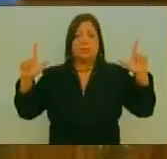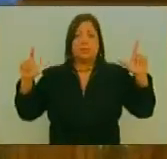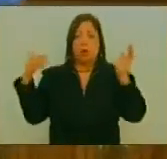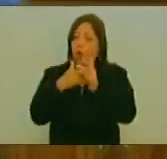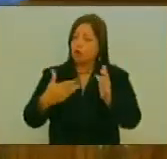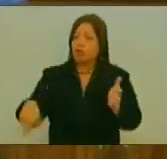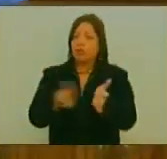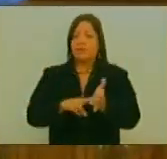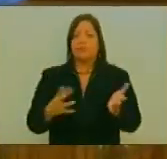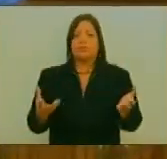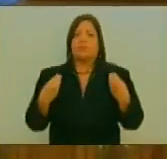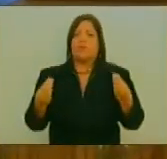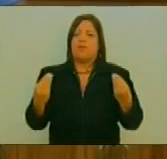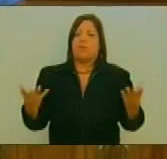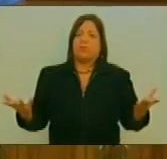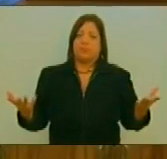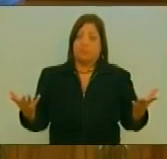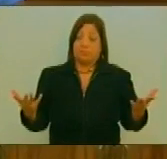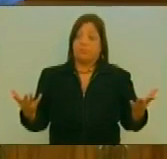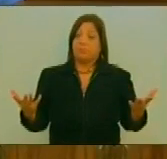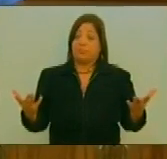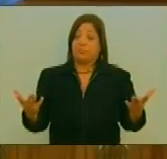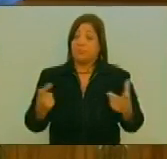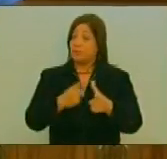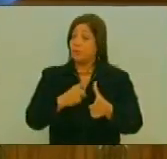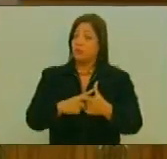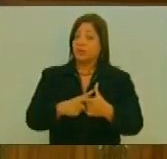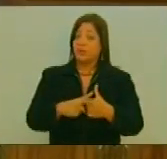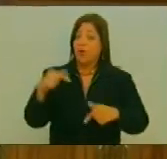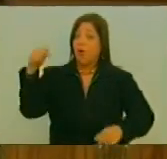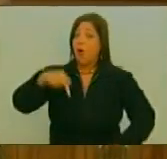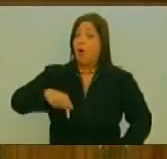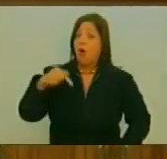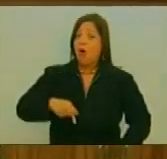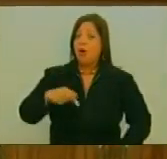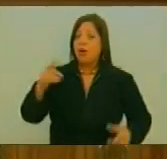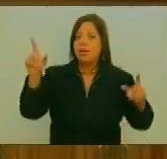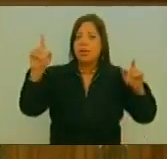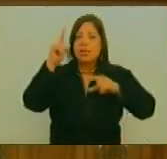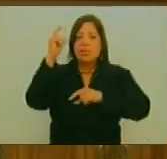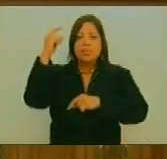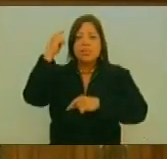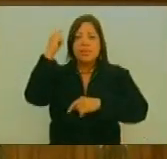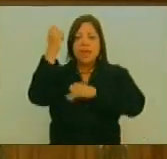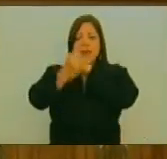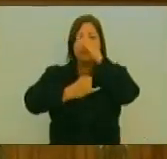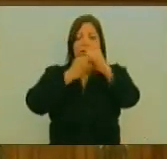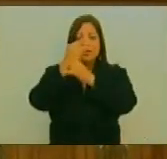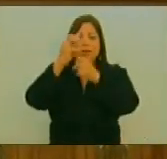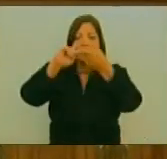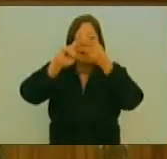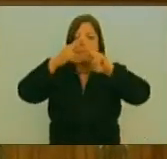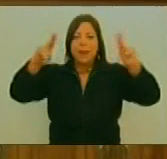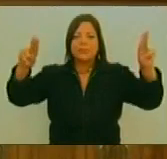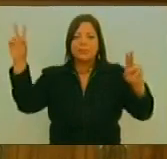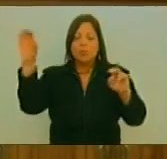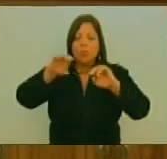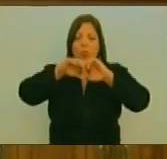Por lo tanto Hoy que estamos Conmemorando La paz En el mundo